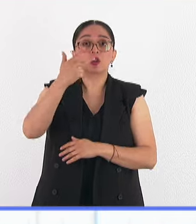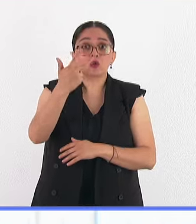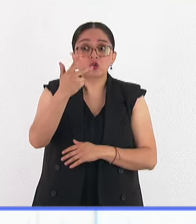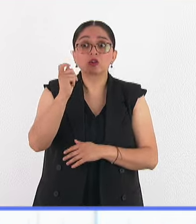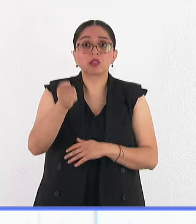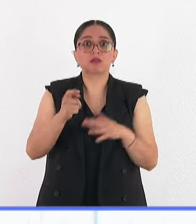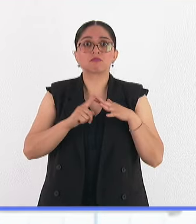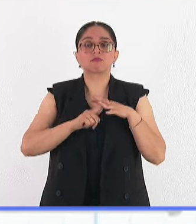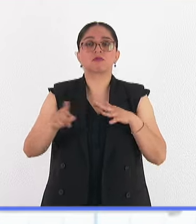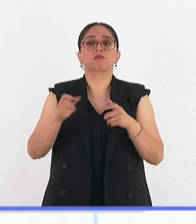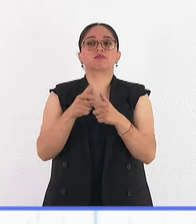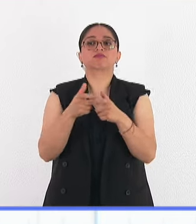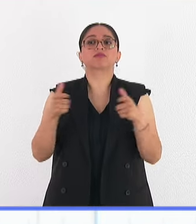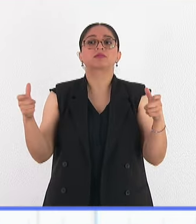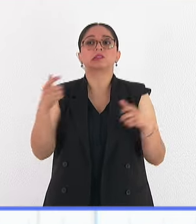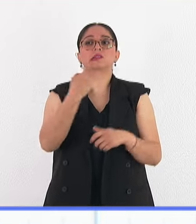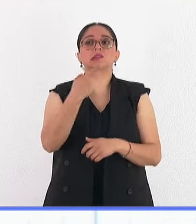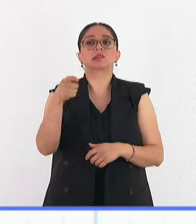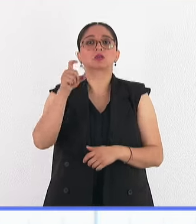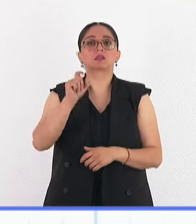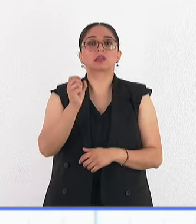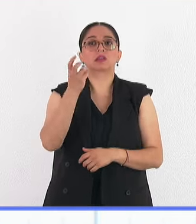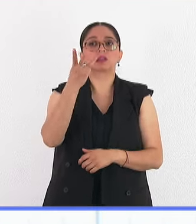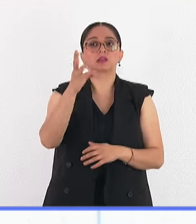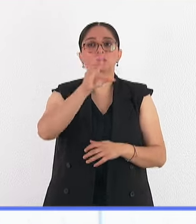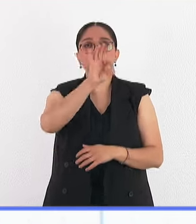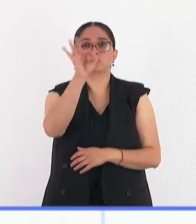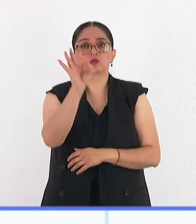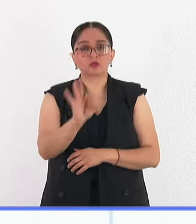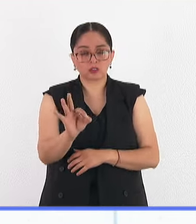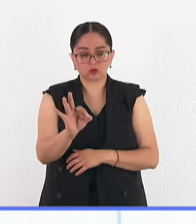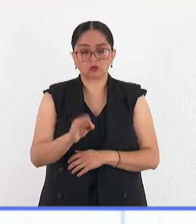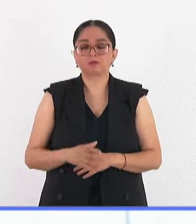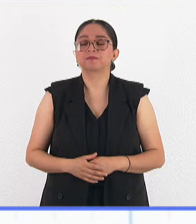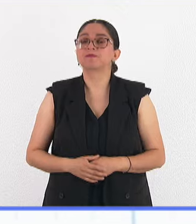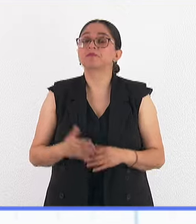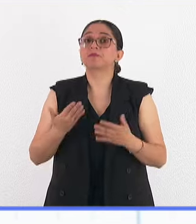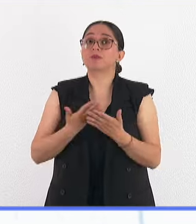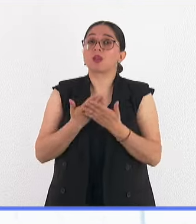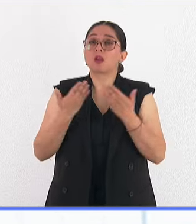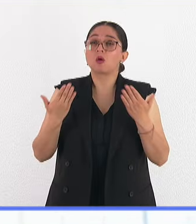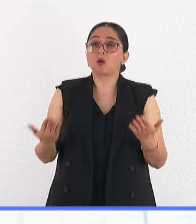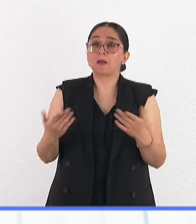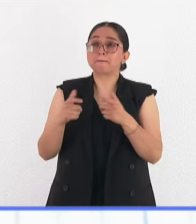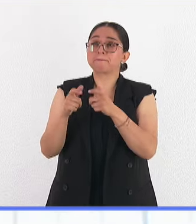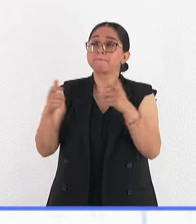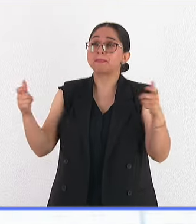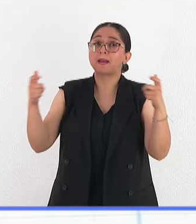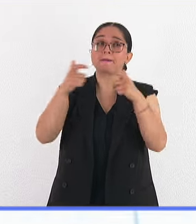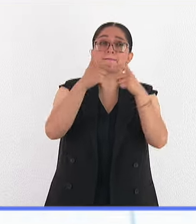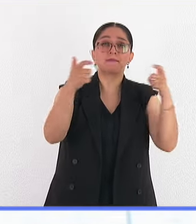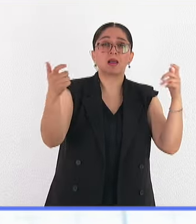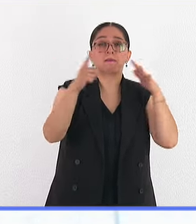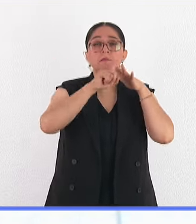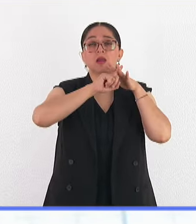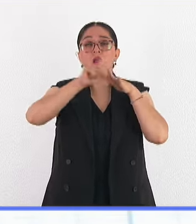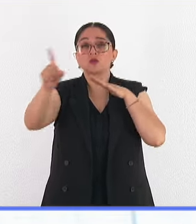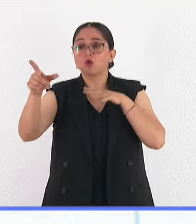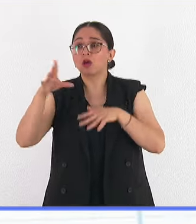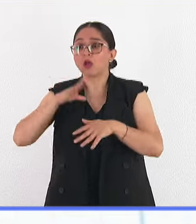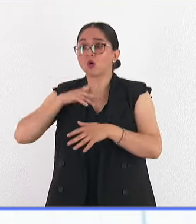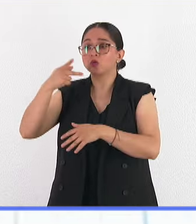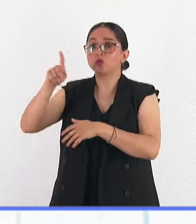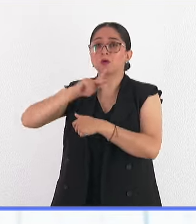inmigrante aumentó en un 123%. En esta tendencia exponencial de crecimientos de inmigraciones por violencia, inmigraciones